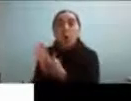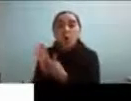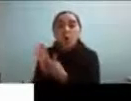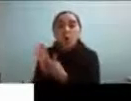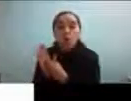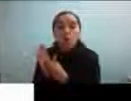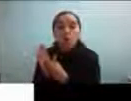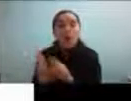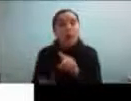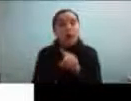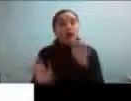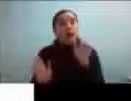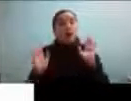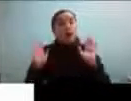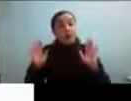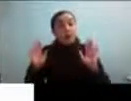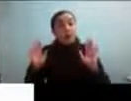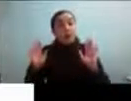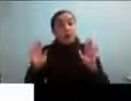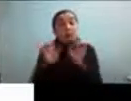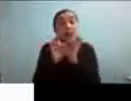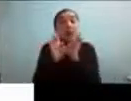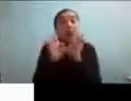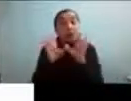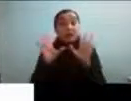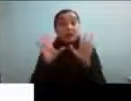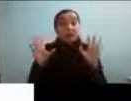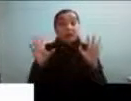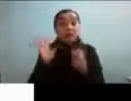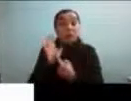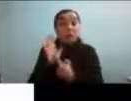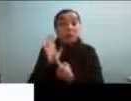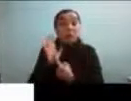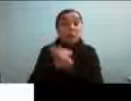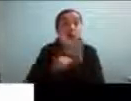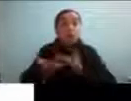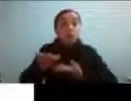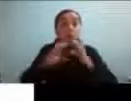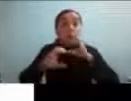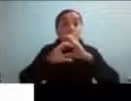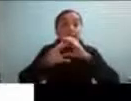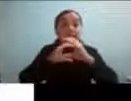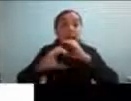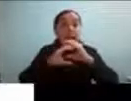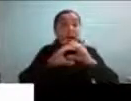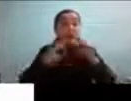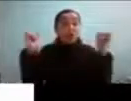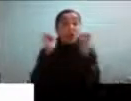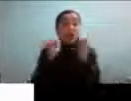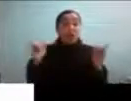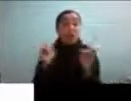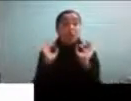donde claramente refleja que no nos hemos estado comunicando de la forma más adecuada